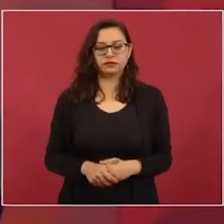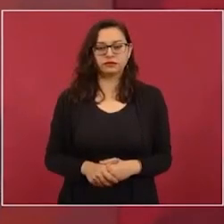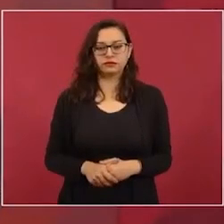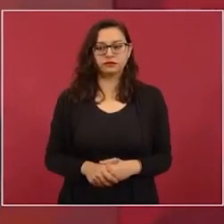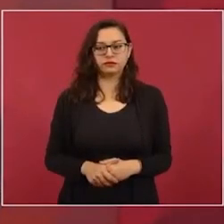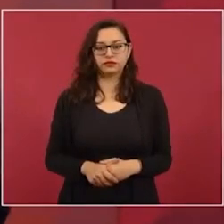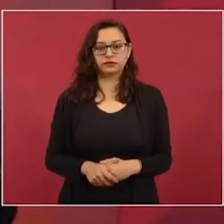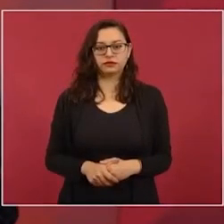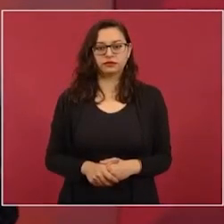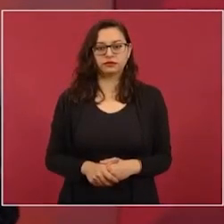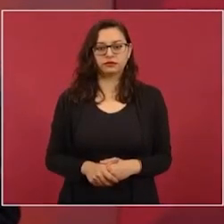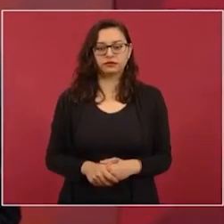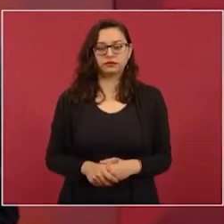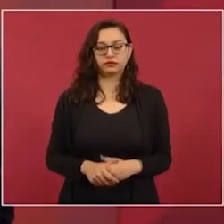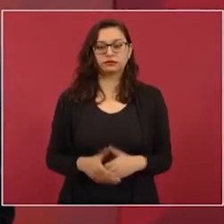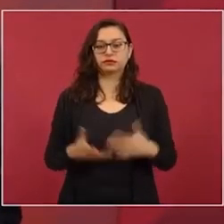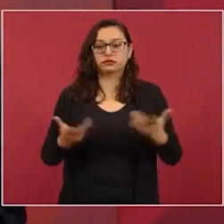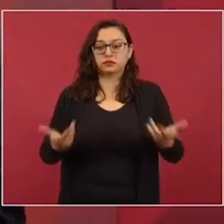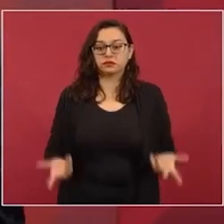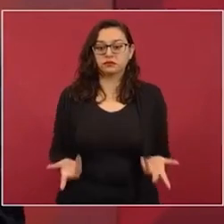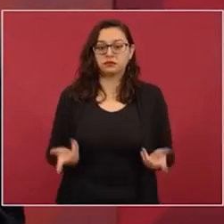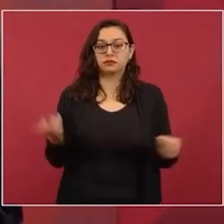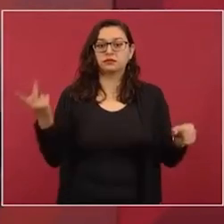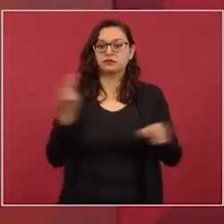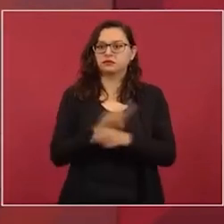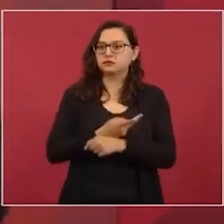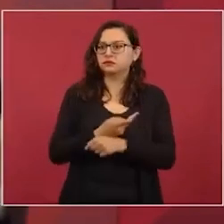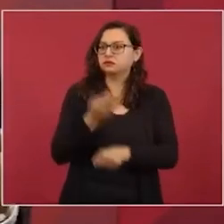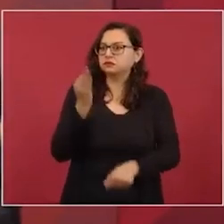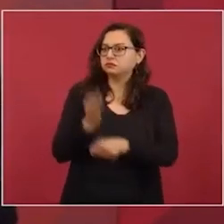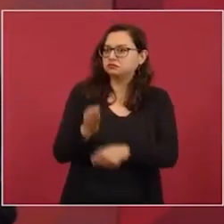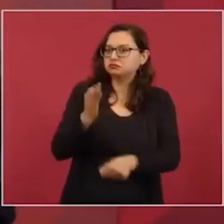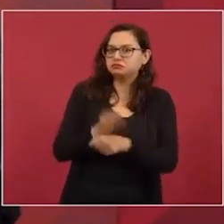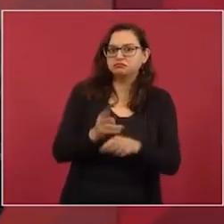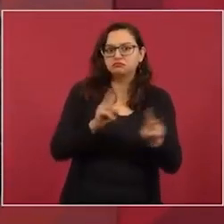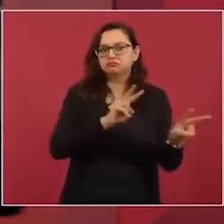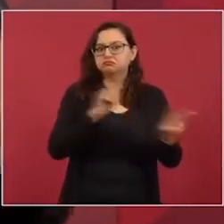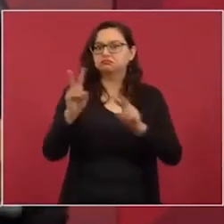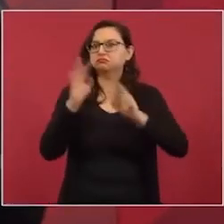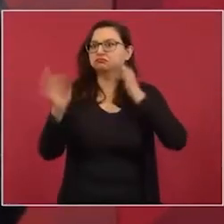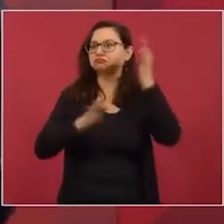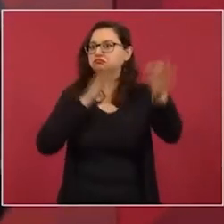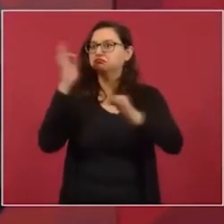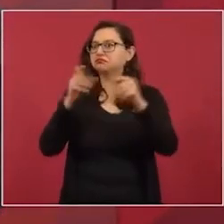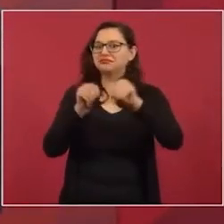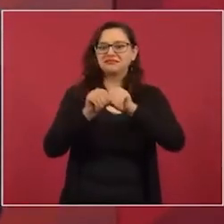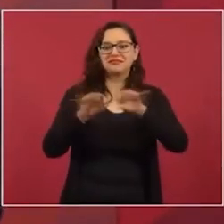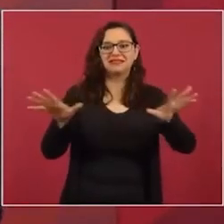Ni los medios de información, nada, no hablan.